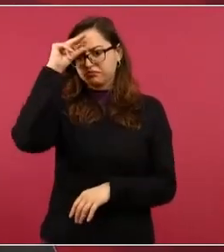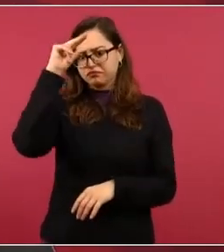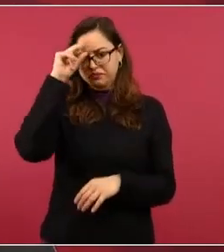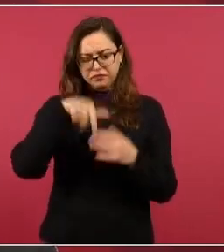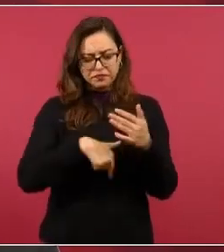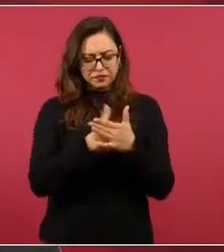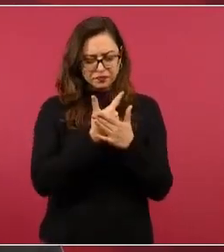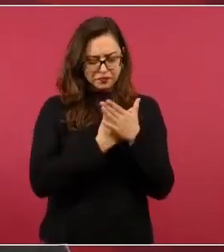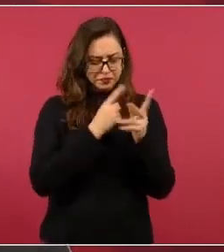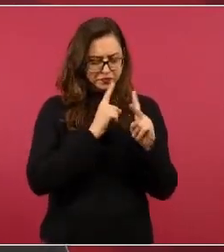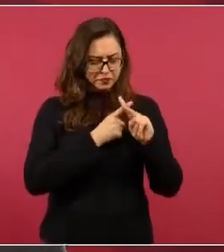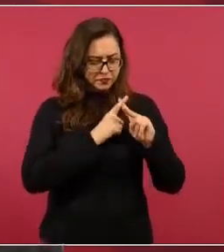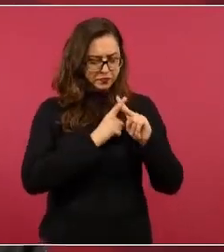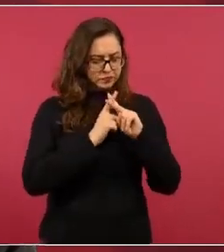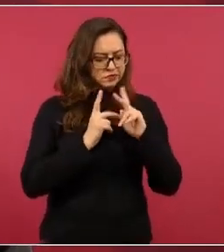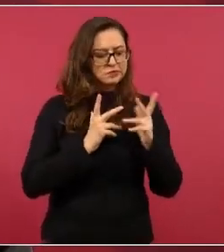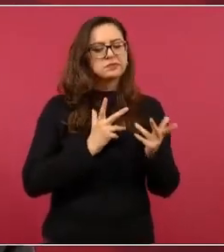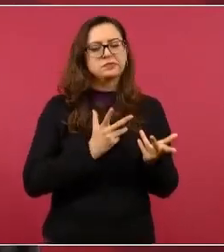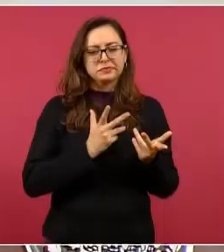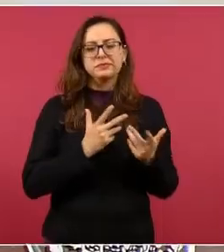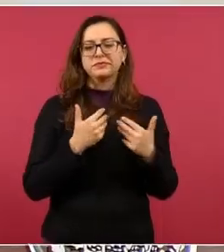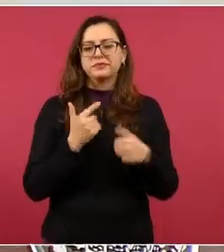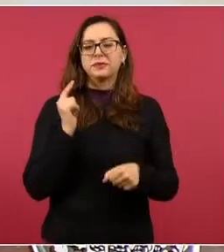y es amigo de México.